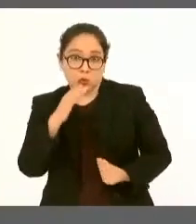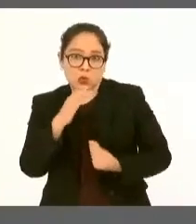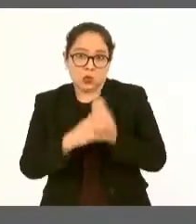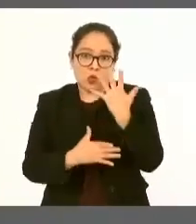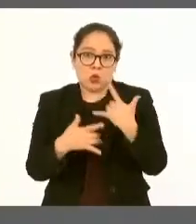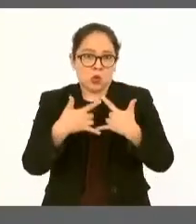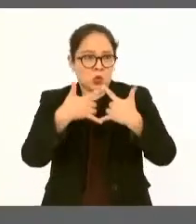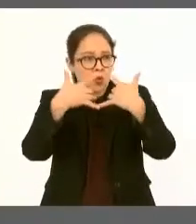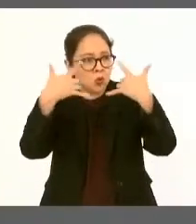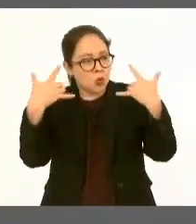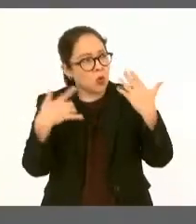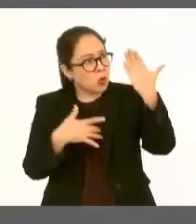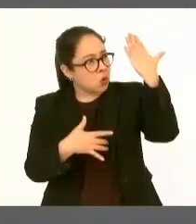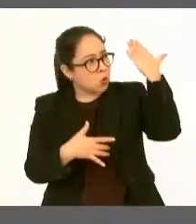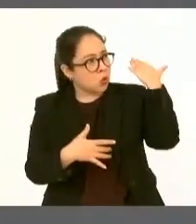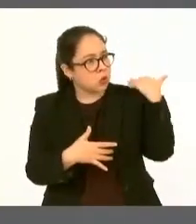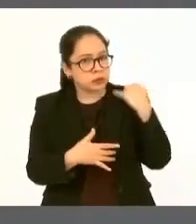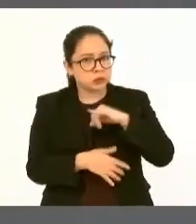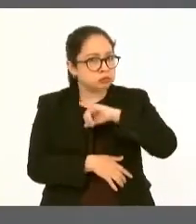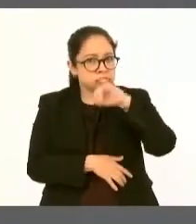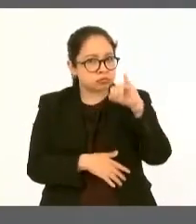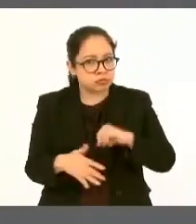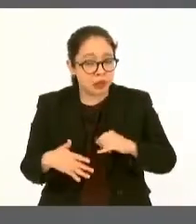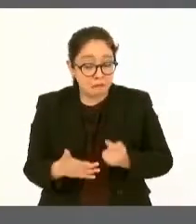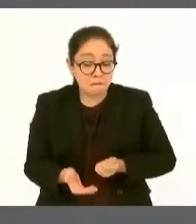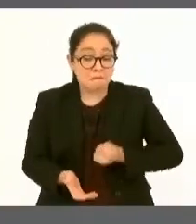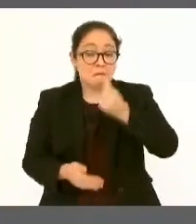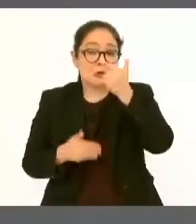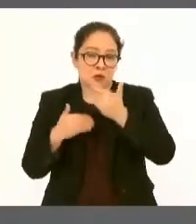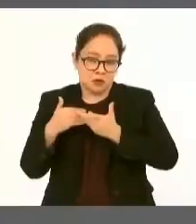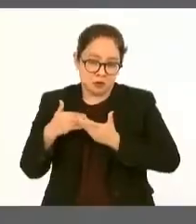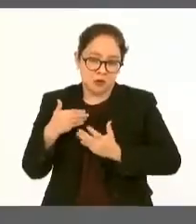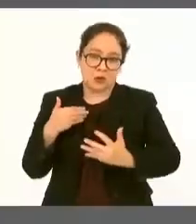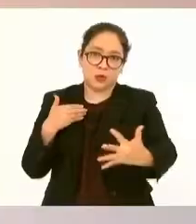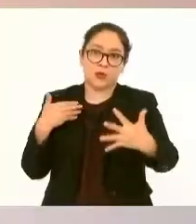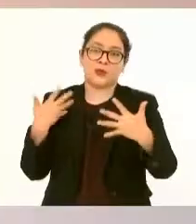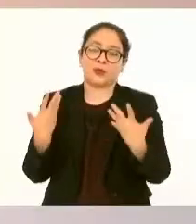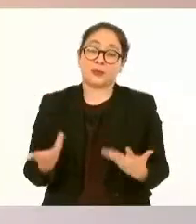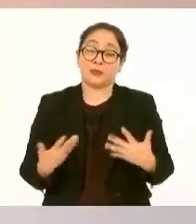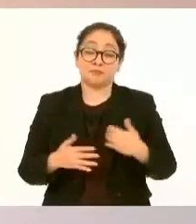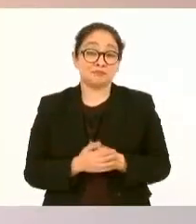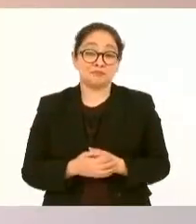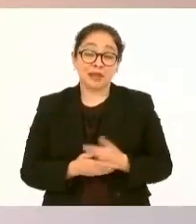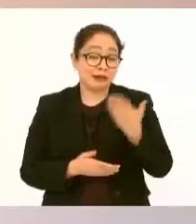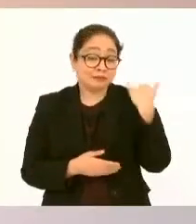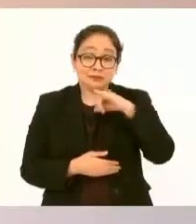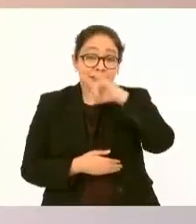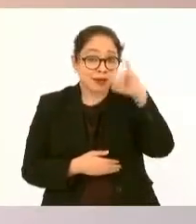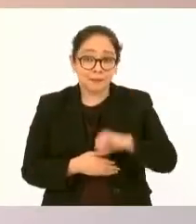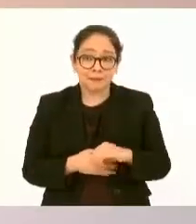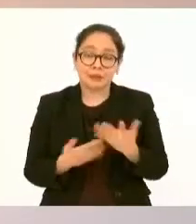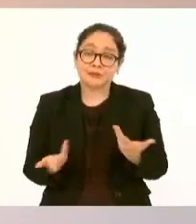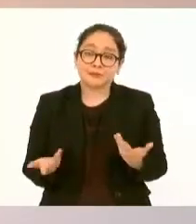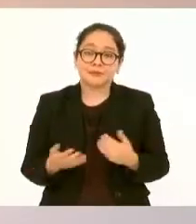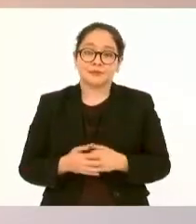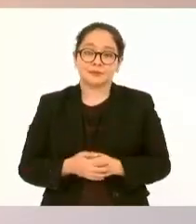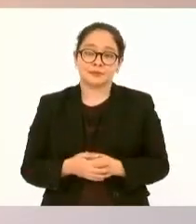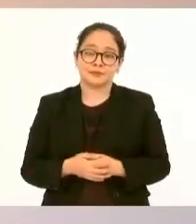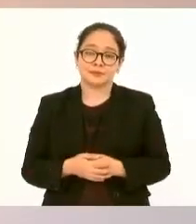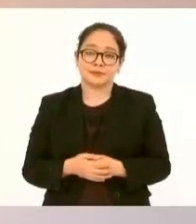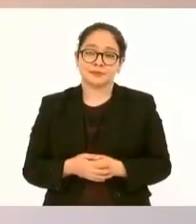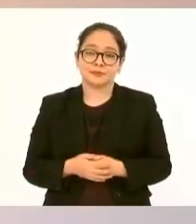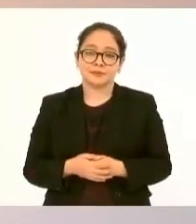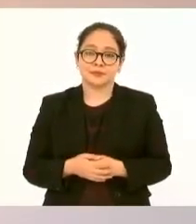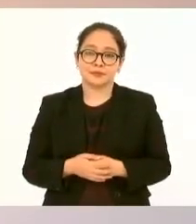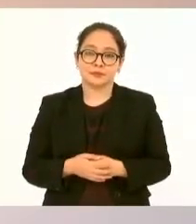llevado a la práctica, nunca se habían realizado